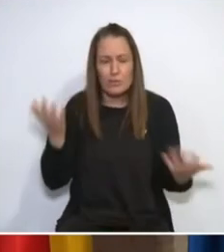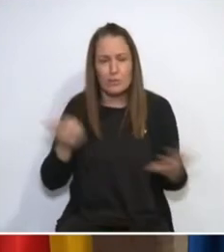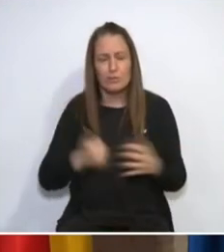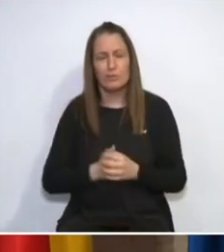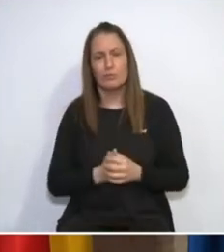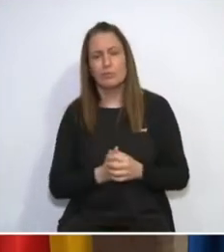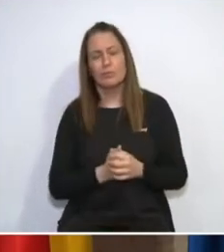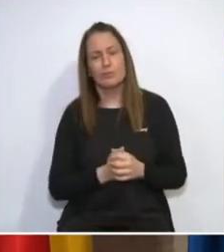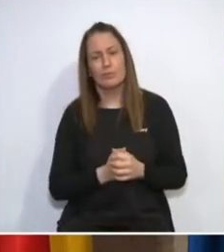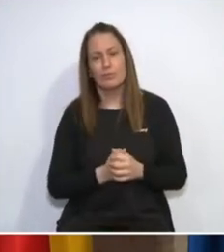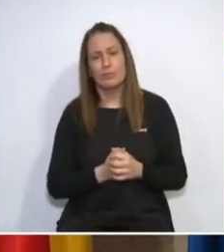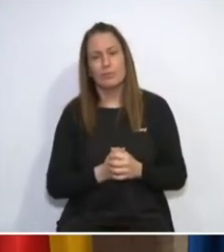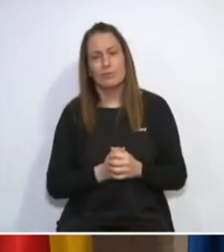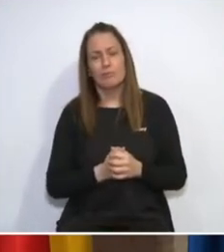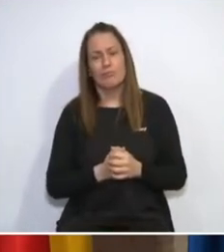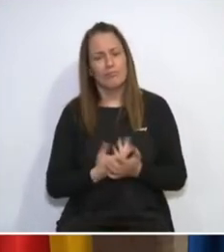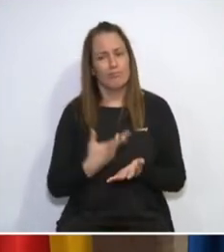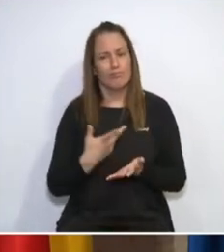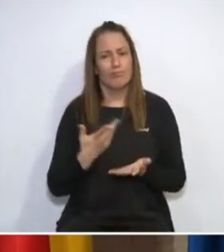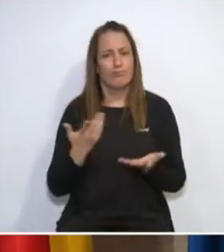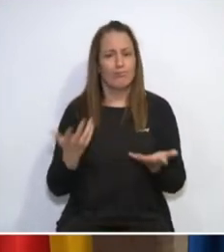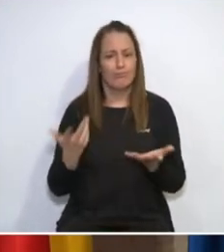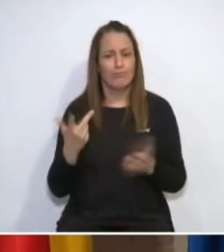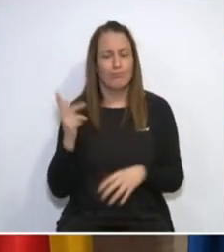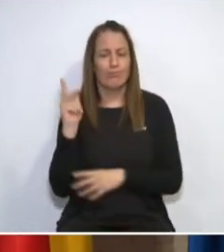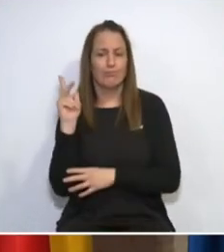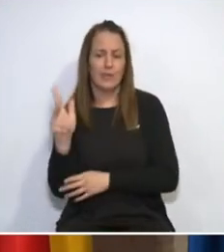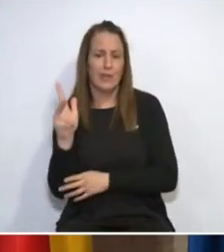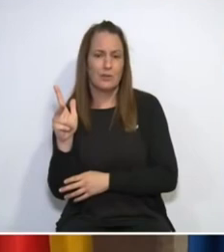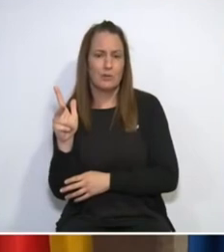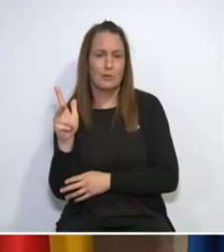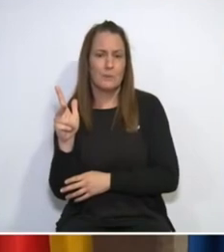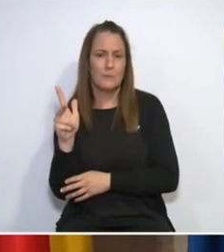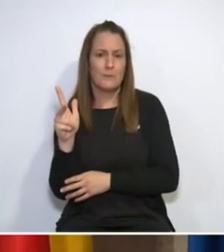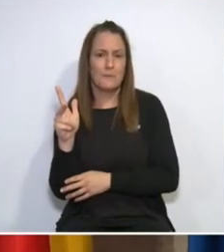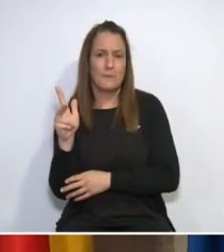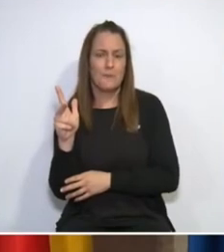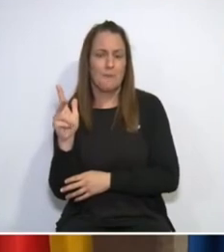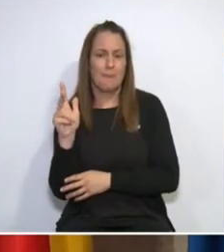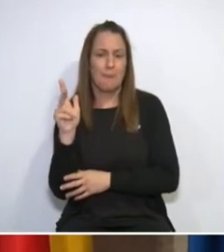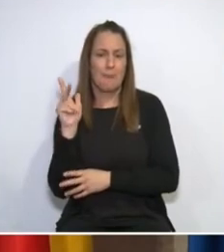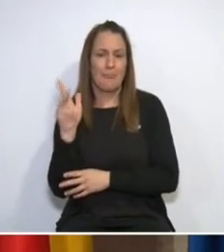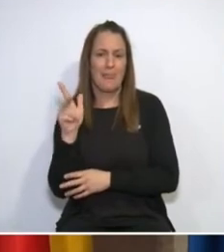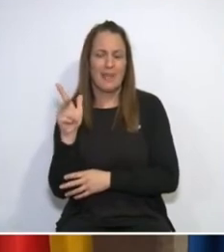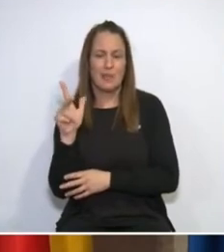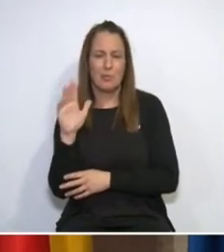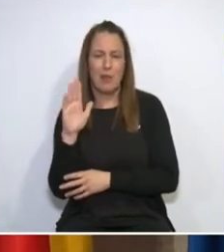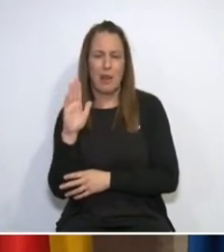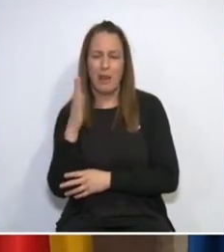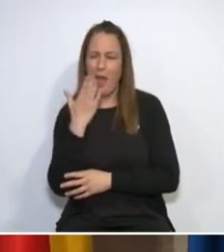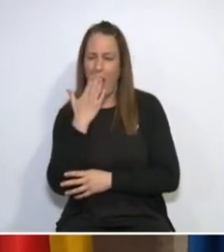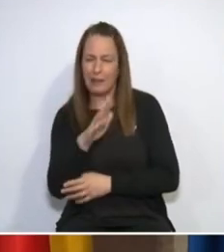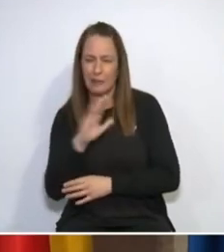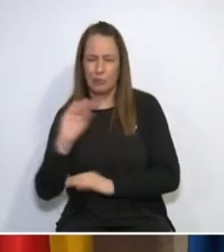dudoso que tengan derecho a mantener esa actitud agresiva